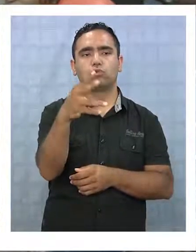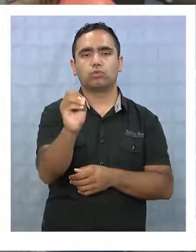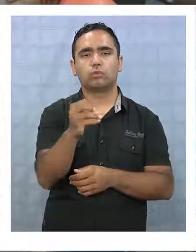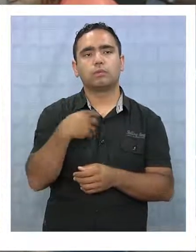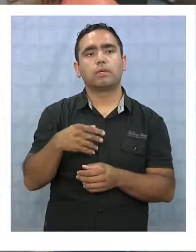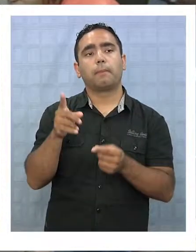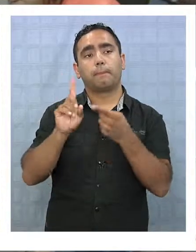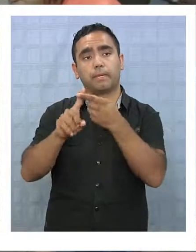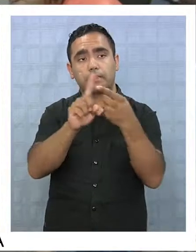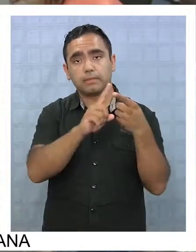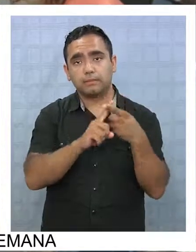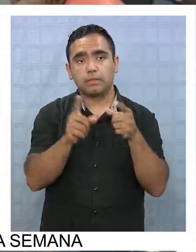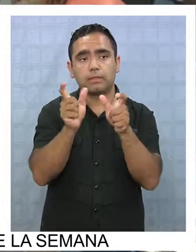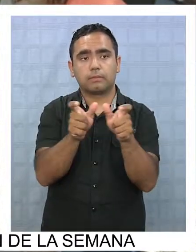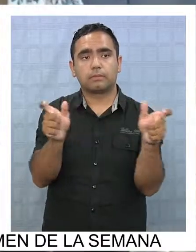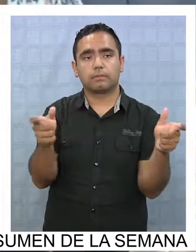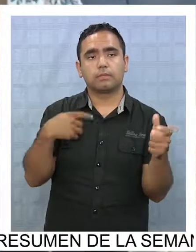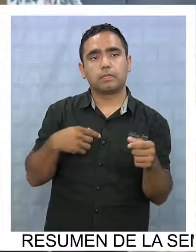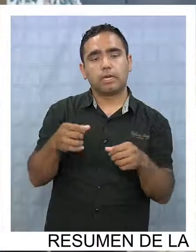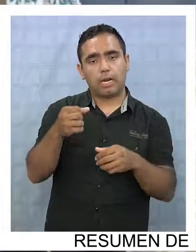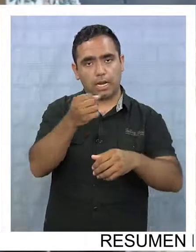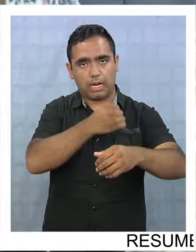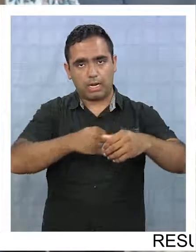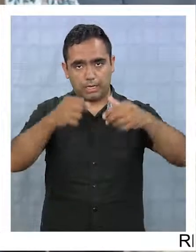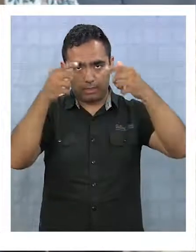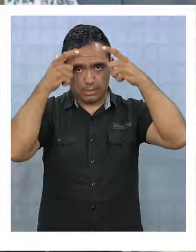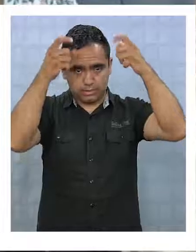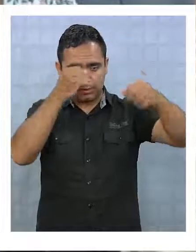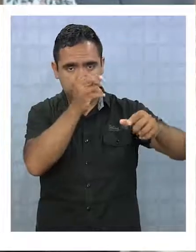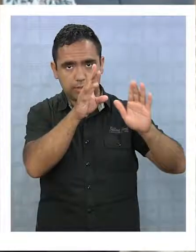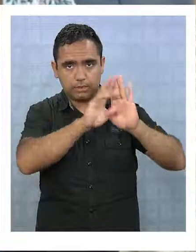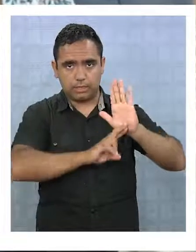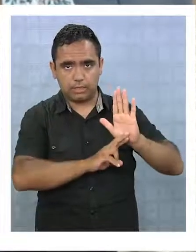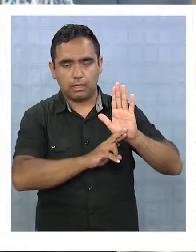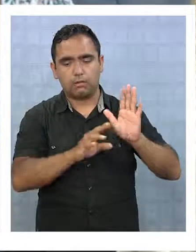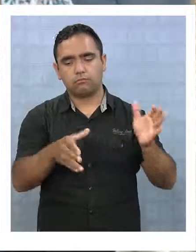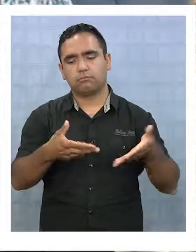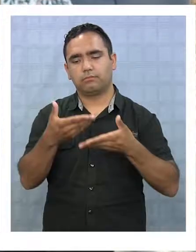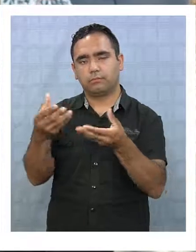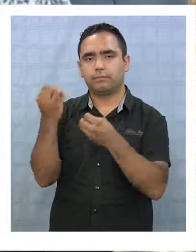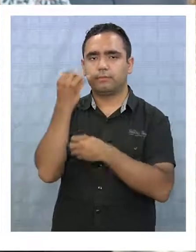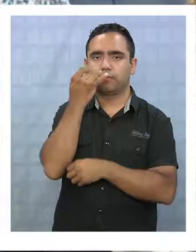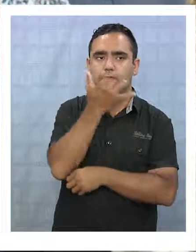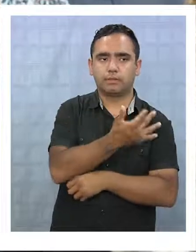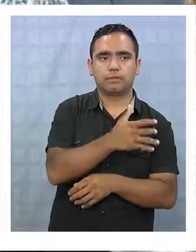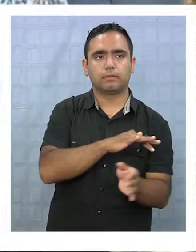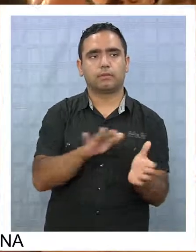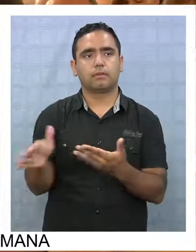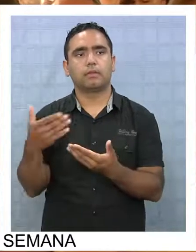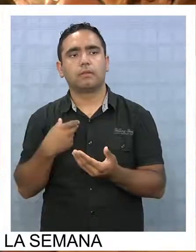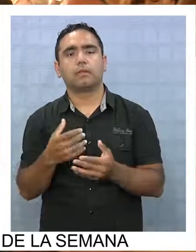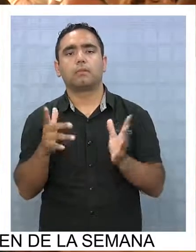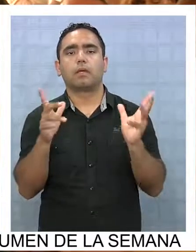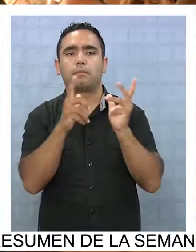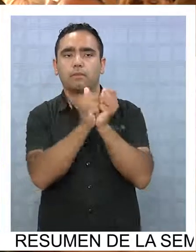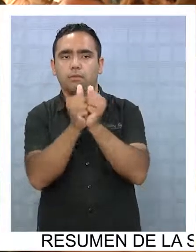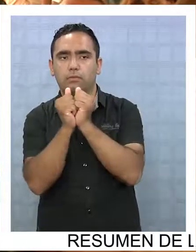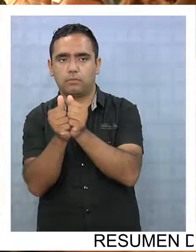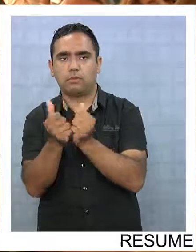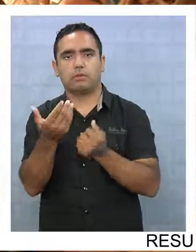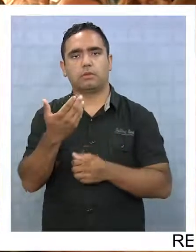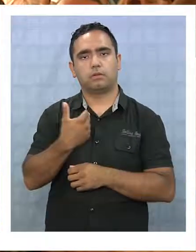participantes convirtieron recetas ancestrales en platillos gourmet. La experiencia para mis compañeros y yo